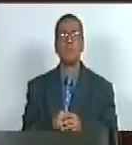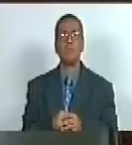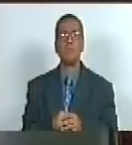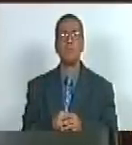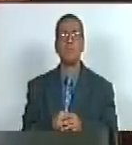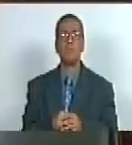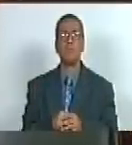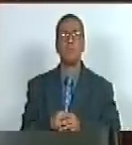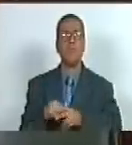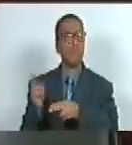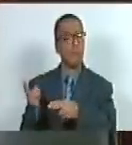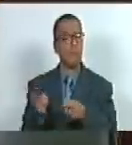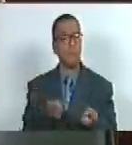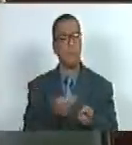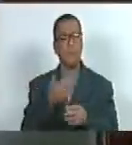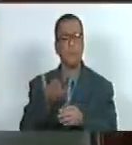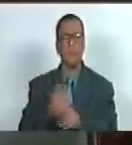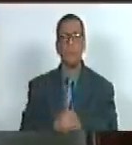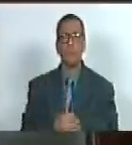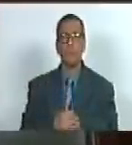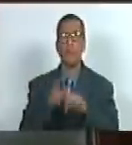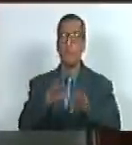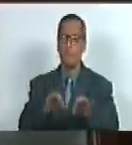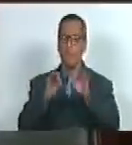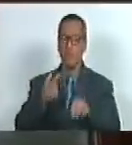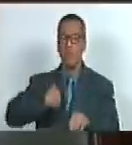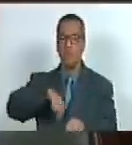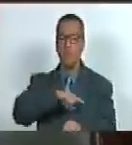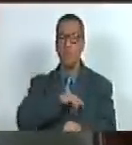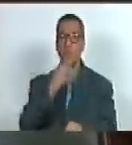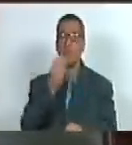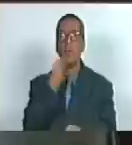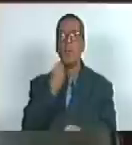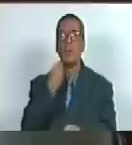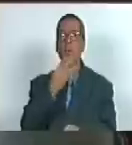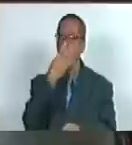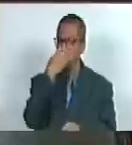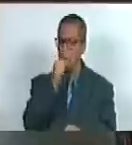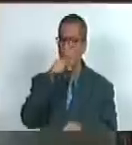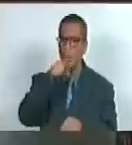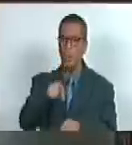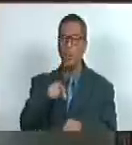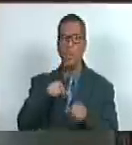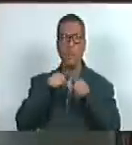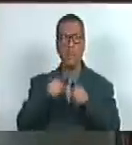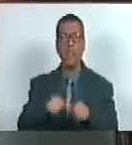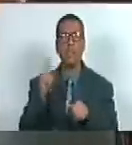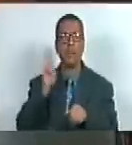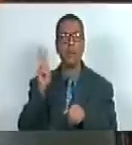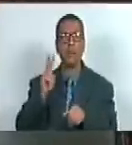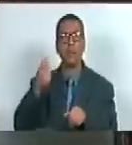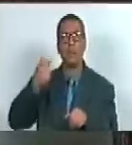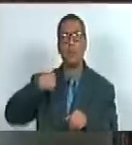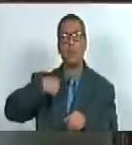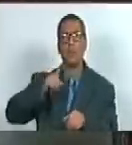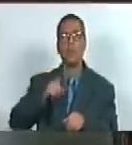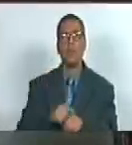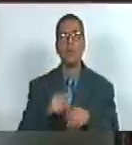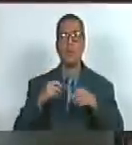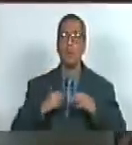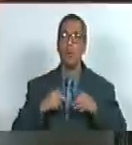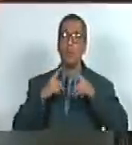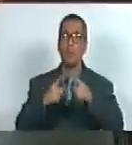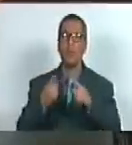invitamos especialmente a nuestros jóvenes que entiendan que es aquí en Venezuela donde tenemos las